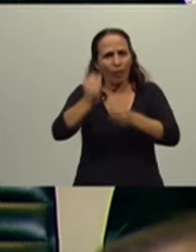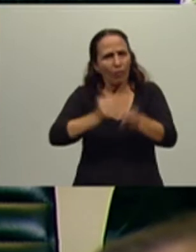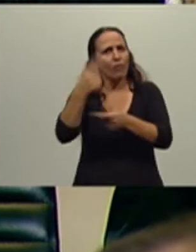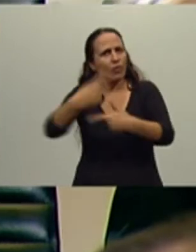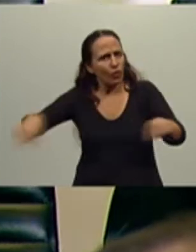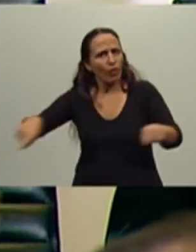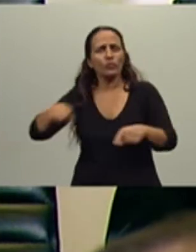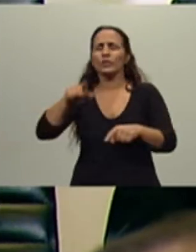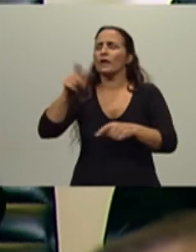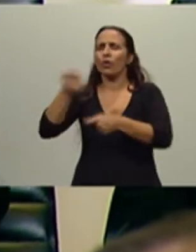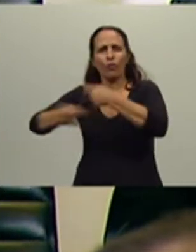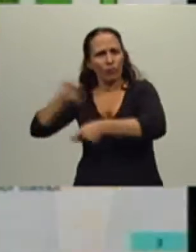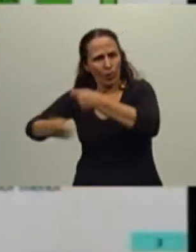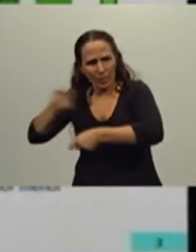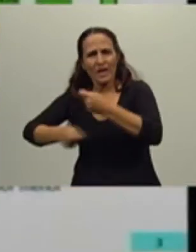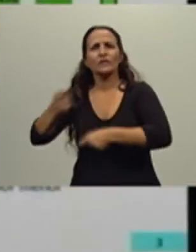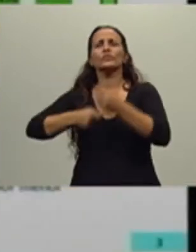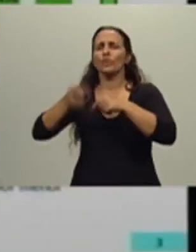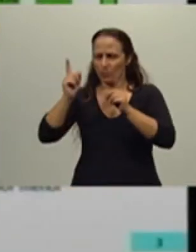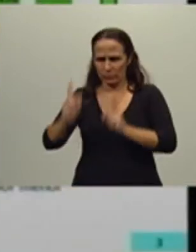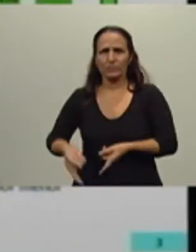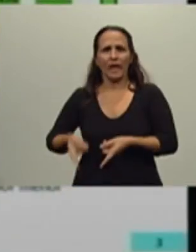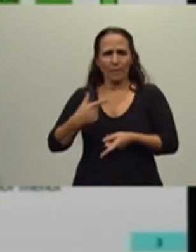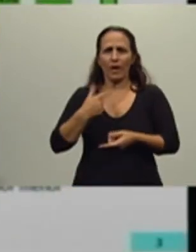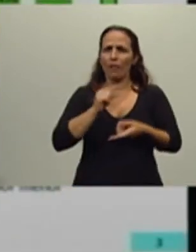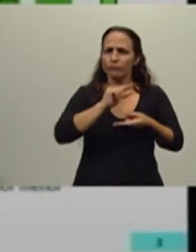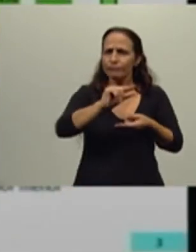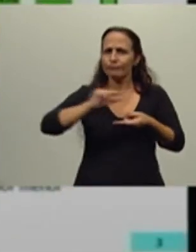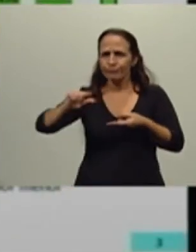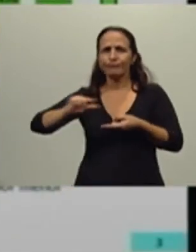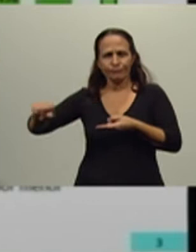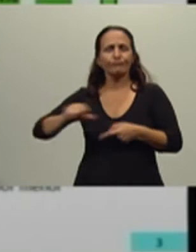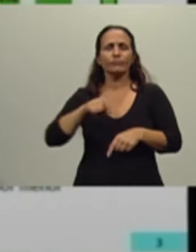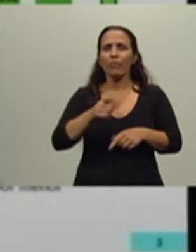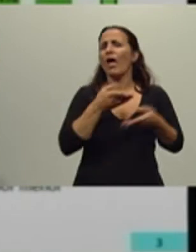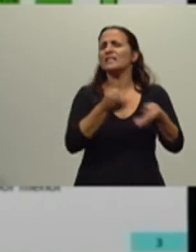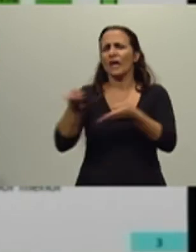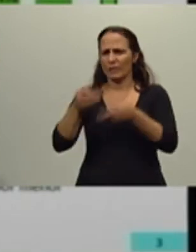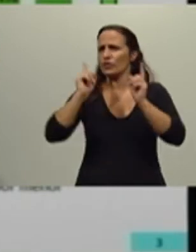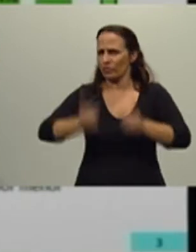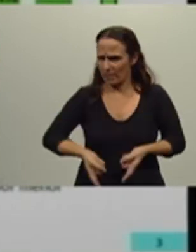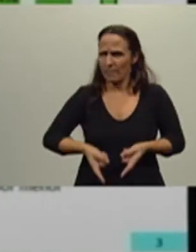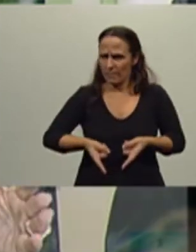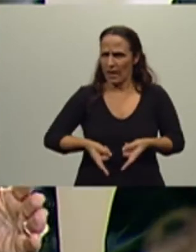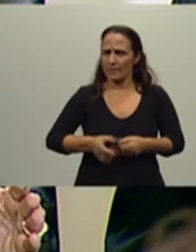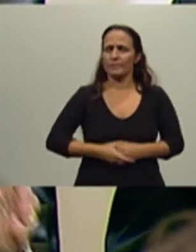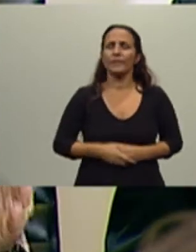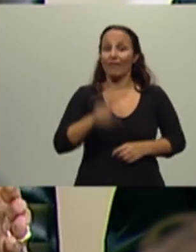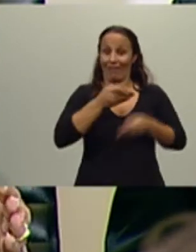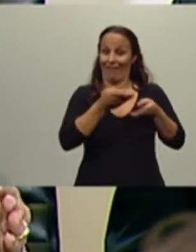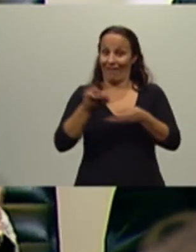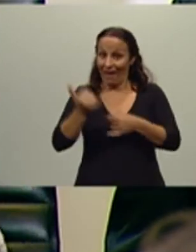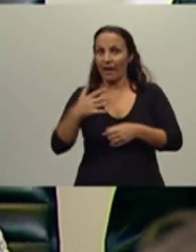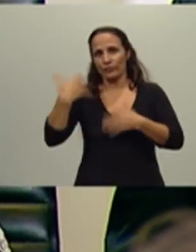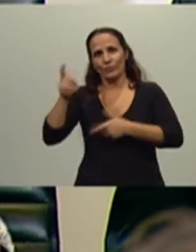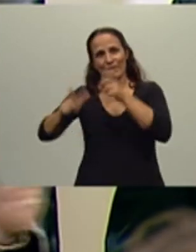comercialización que son las que también demandaron inversión y que generan servicios y que generan mano de obra. Tal